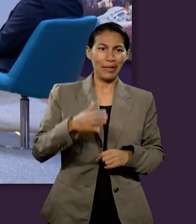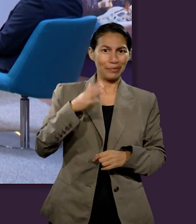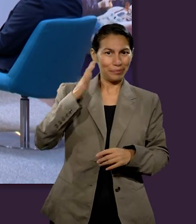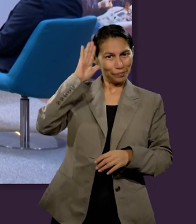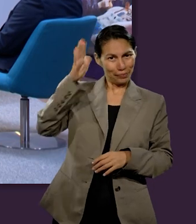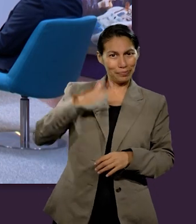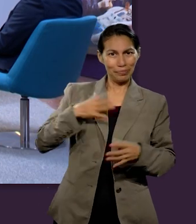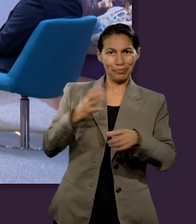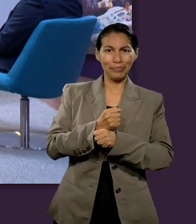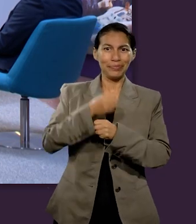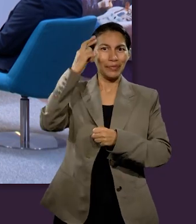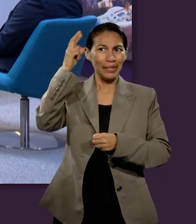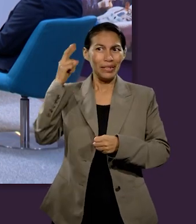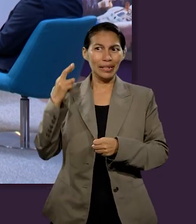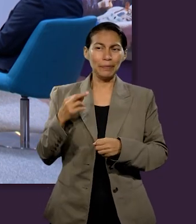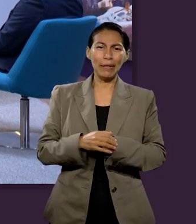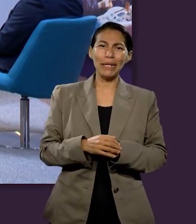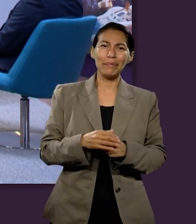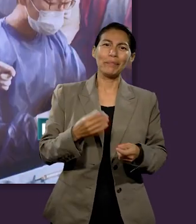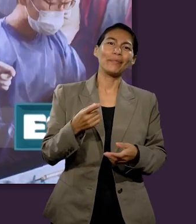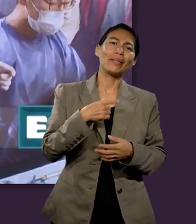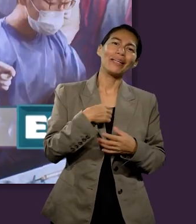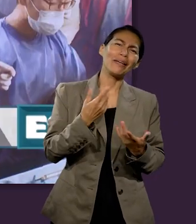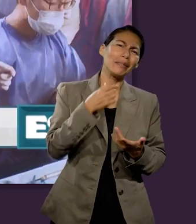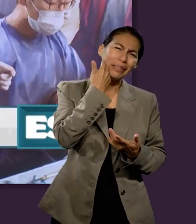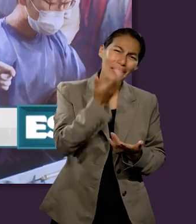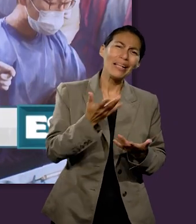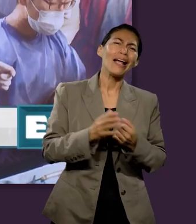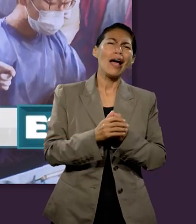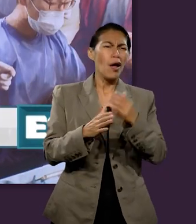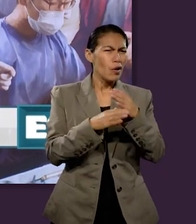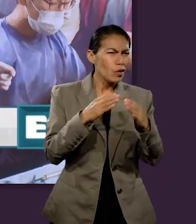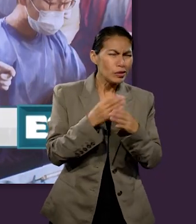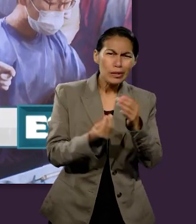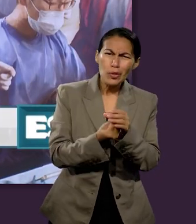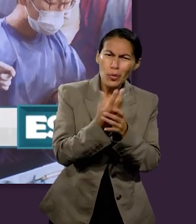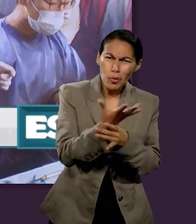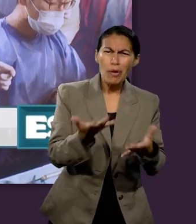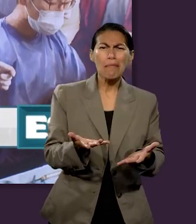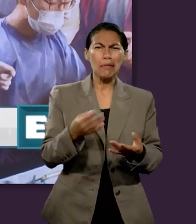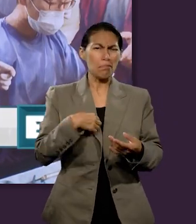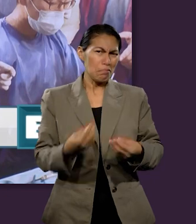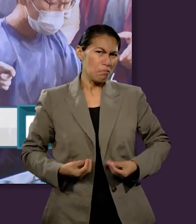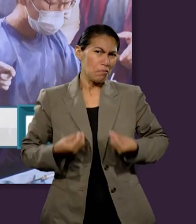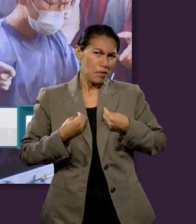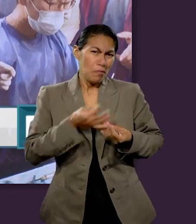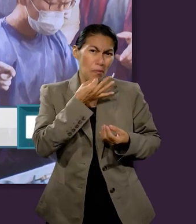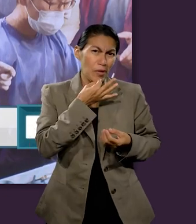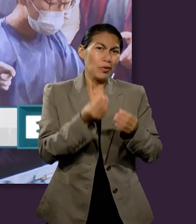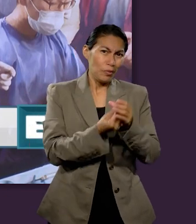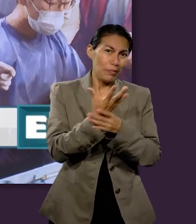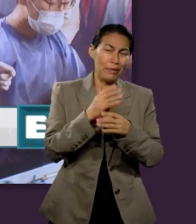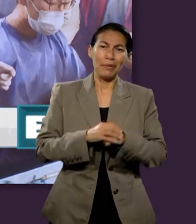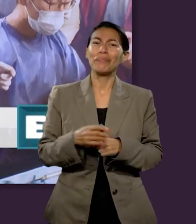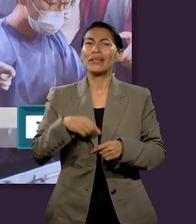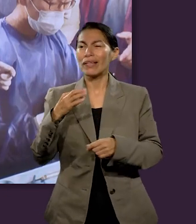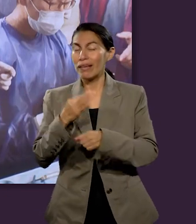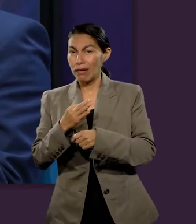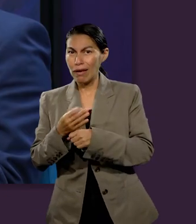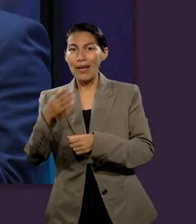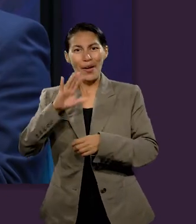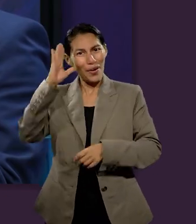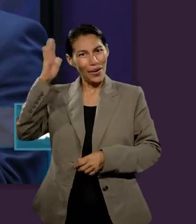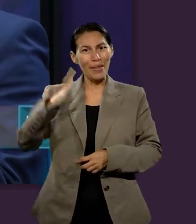gustaría estrenar este nuevo año? Mi nombre es Ruth Badilla y me gustaría estrenar Momentos en Lugares Nuevos.